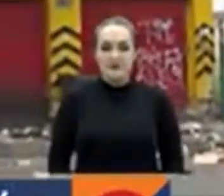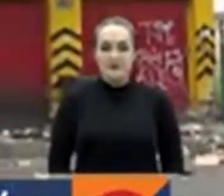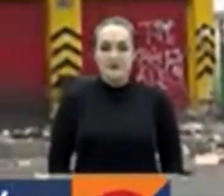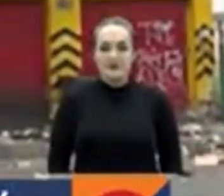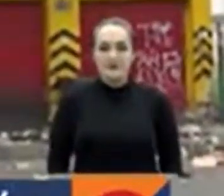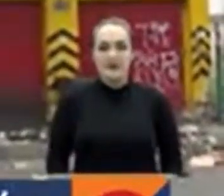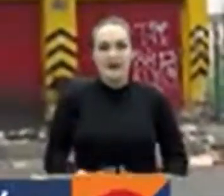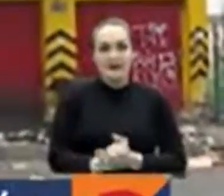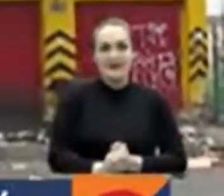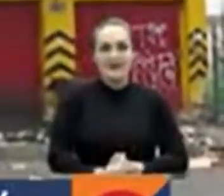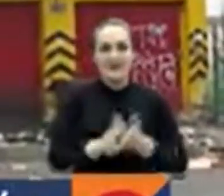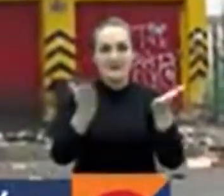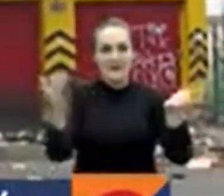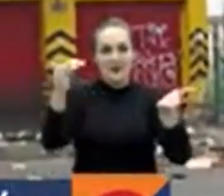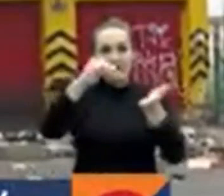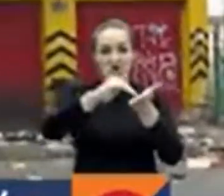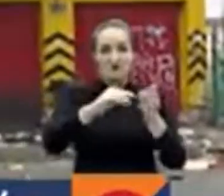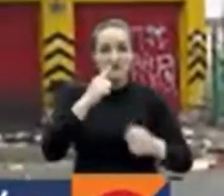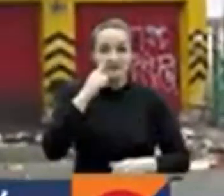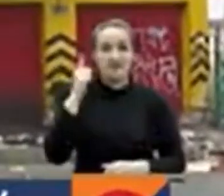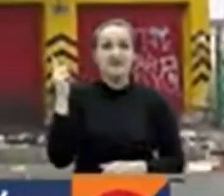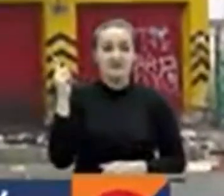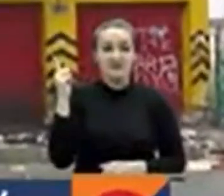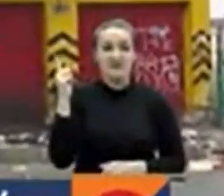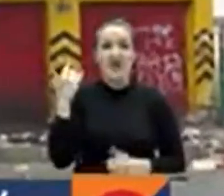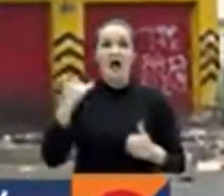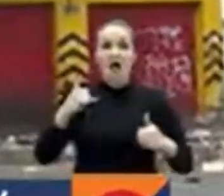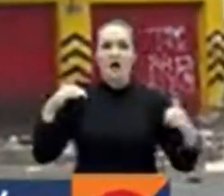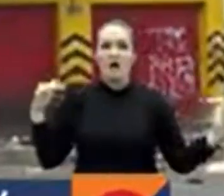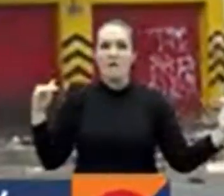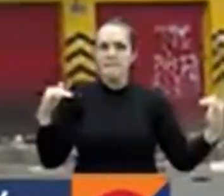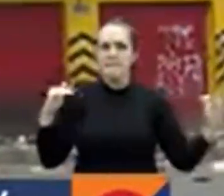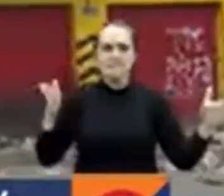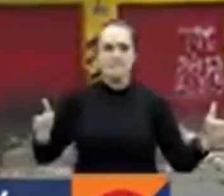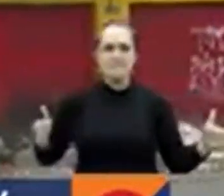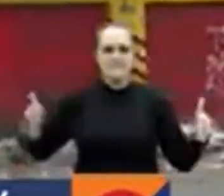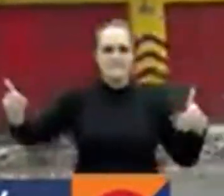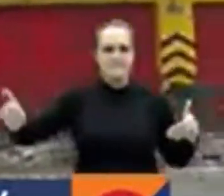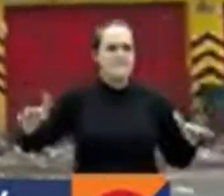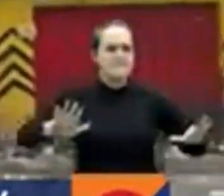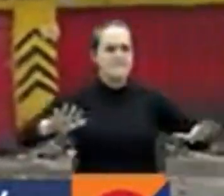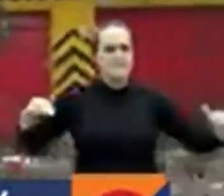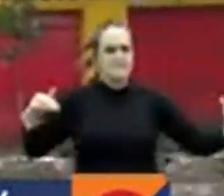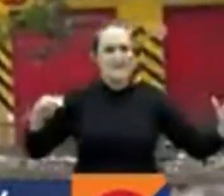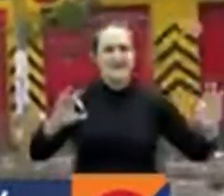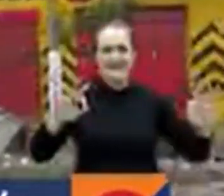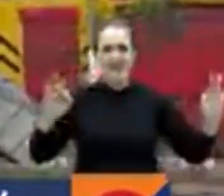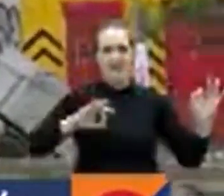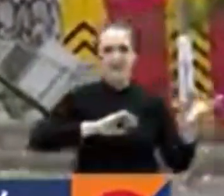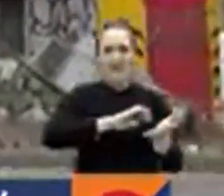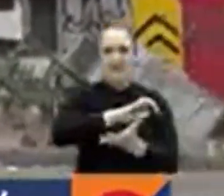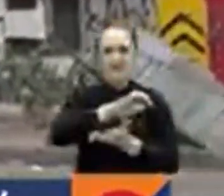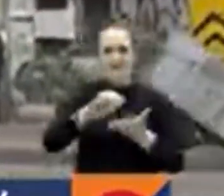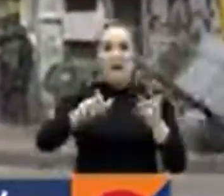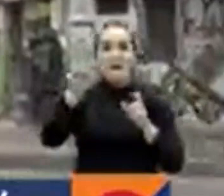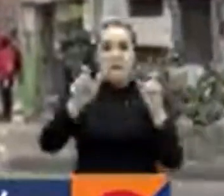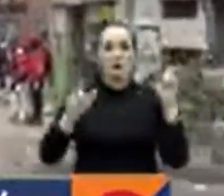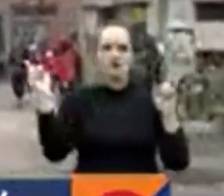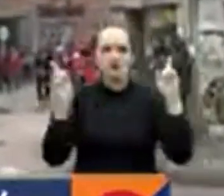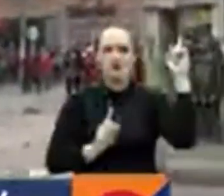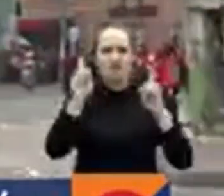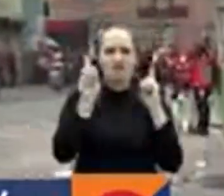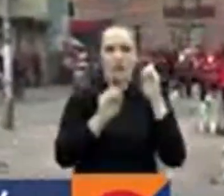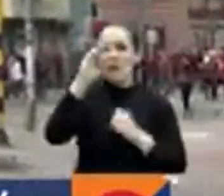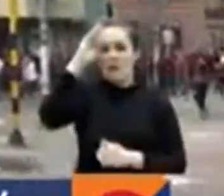Saludo cordial nuevamente mire impactada la movilidad sobre todo también alteración del orden público en este momento sigue llegando más funcionarios de la